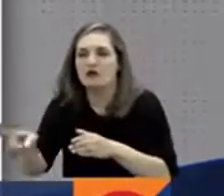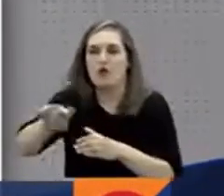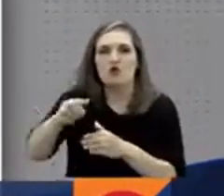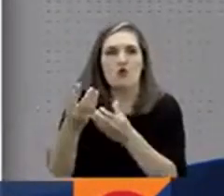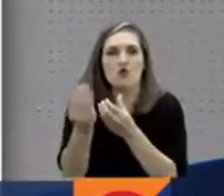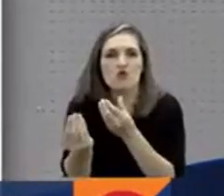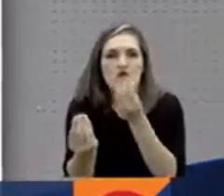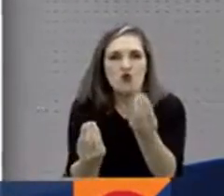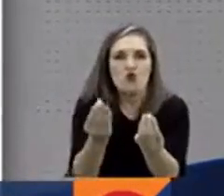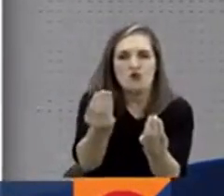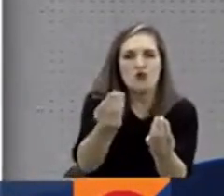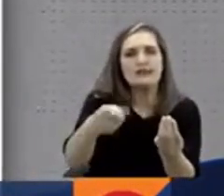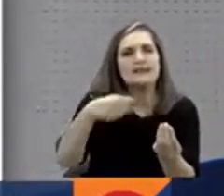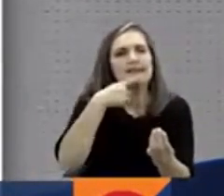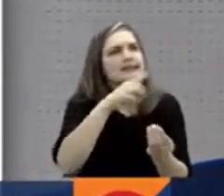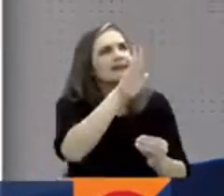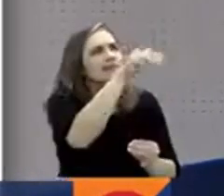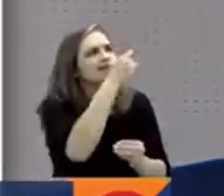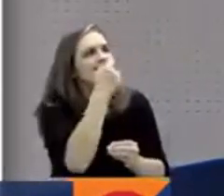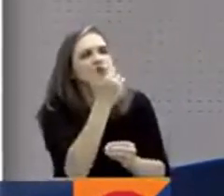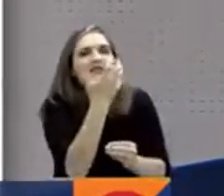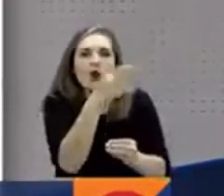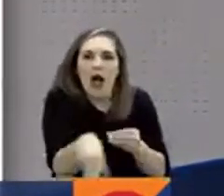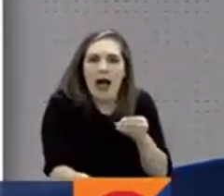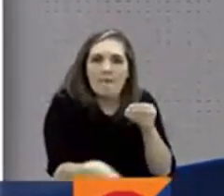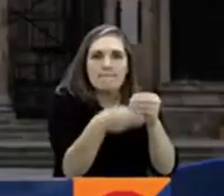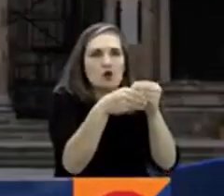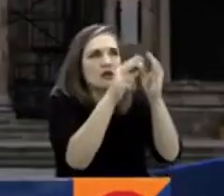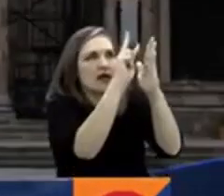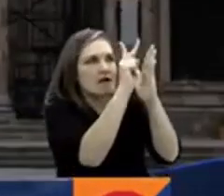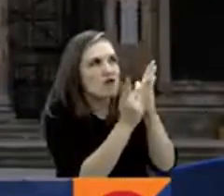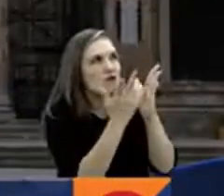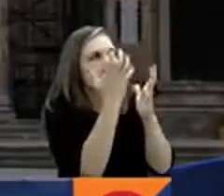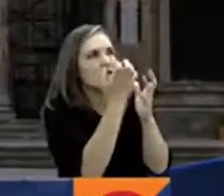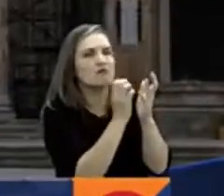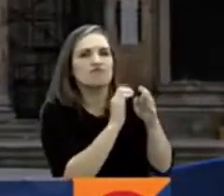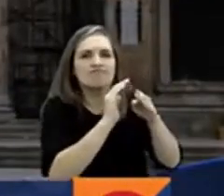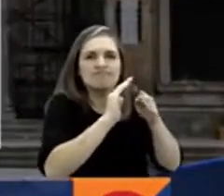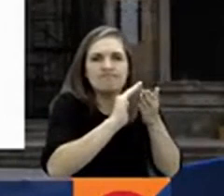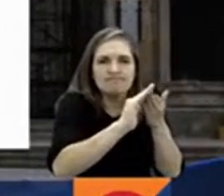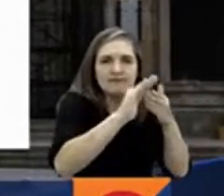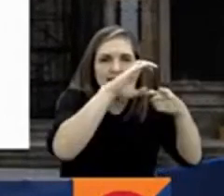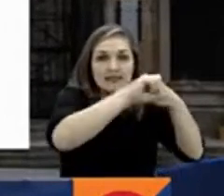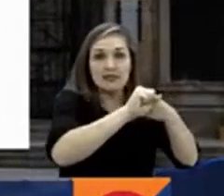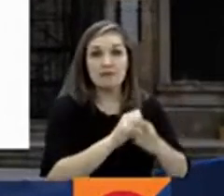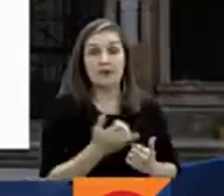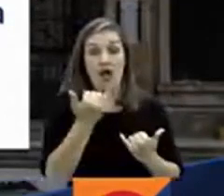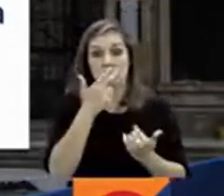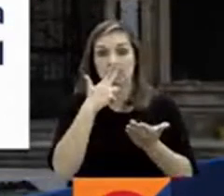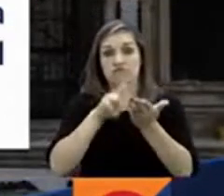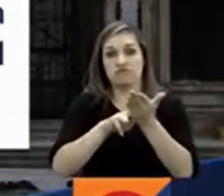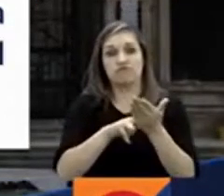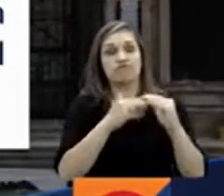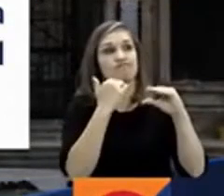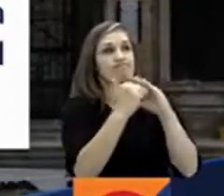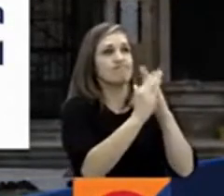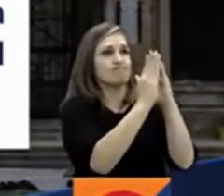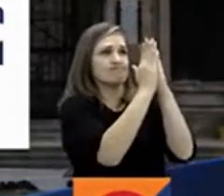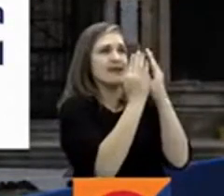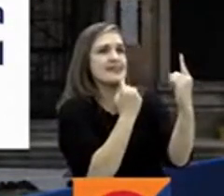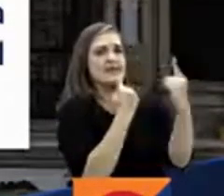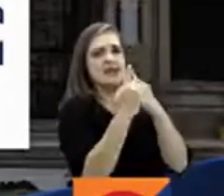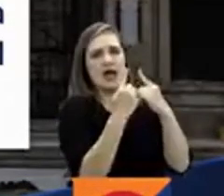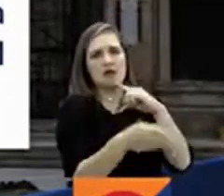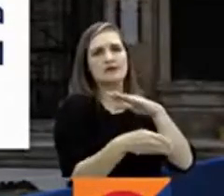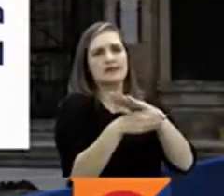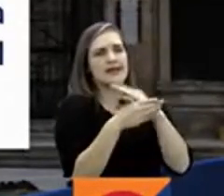concertación para aportar a las iniciativas y a las reformas. Le solicitamos al gobierno nacional mantener esos espacios de diálogo